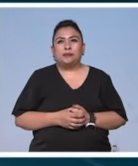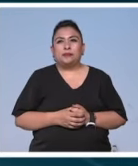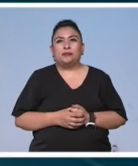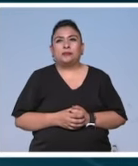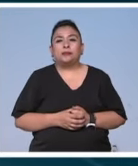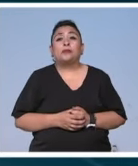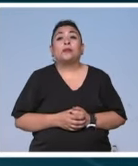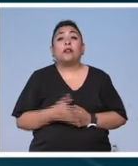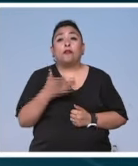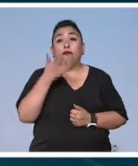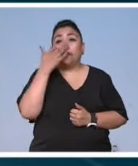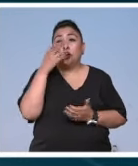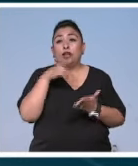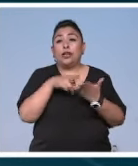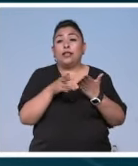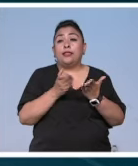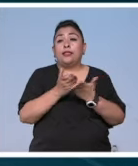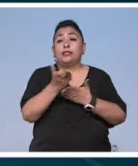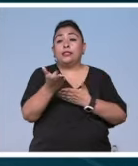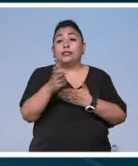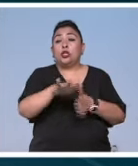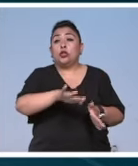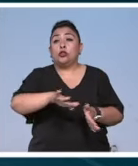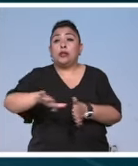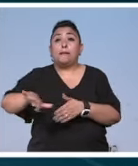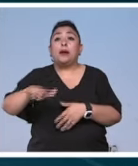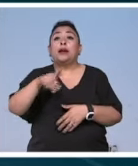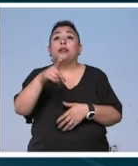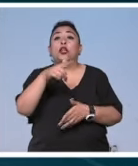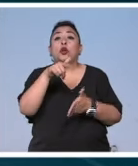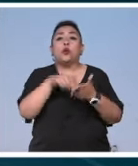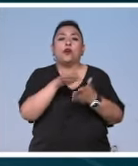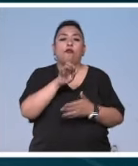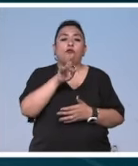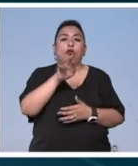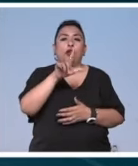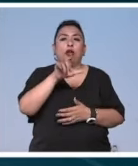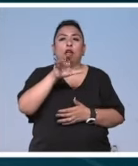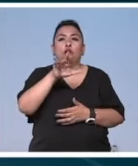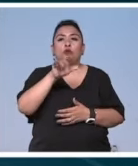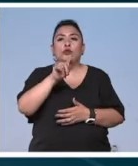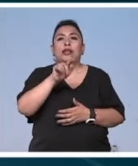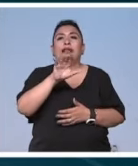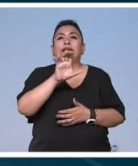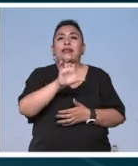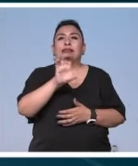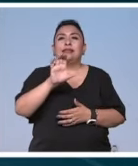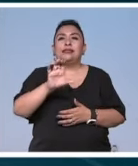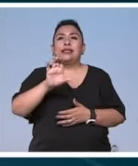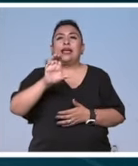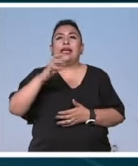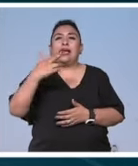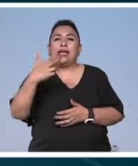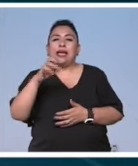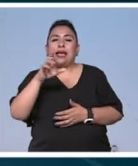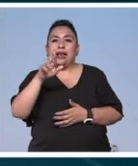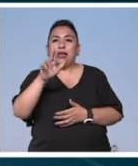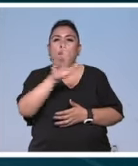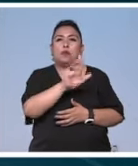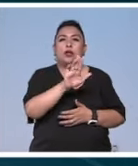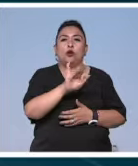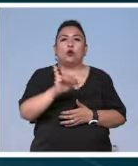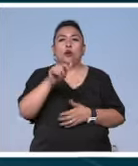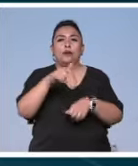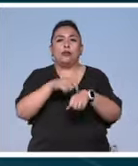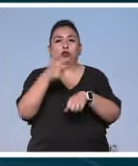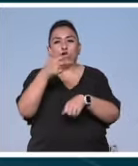descansar Flores Negras del Destino nos apartan se presenta en el foro La Gruta del Centro Cultural Helénico los miércoles y jueves a las 8 de